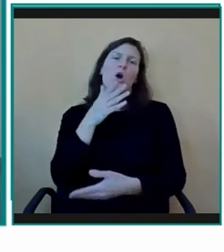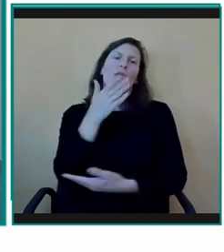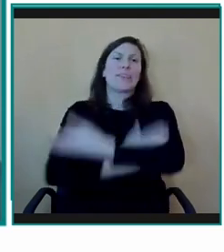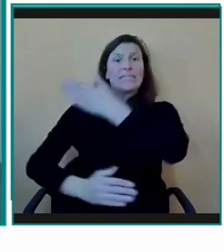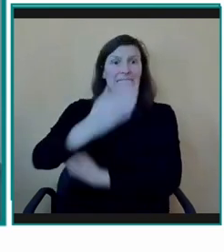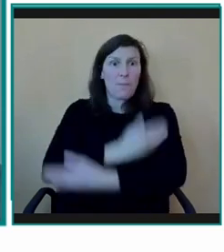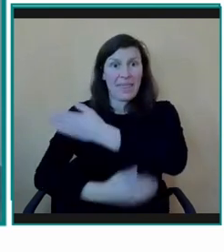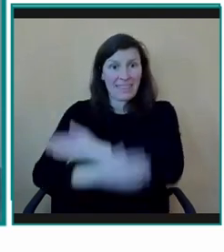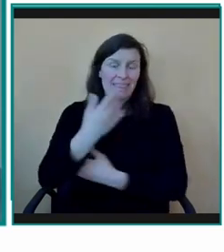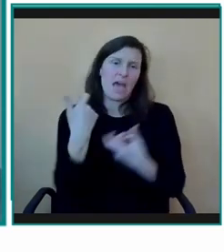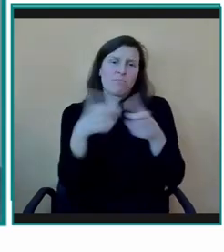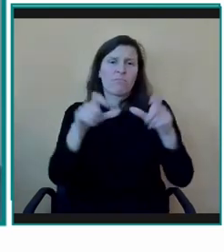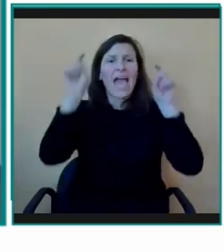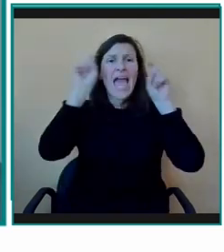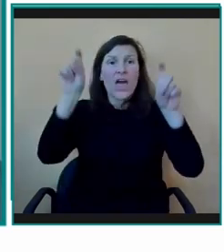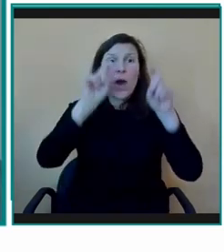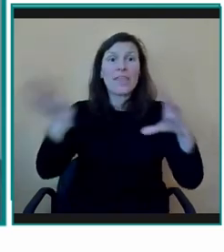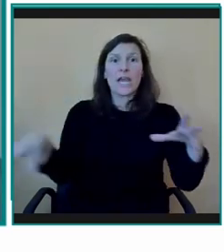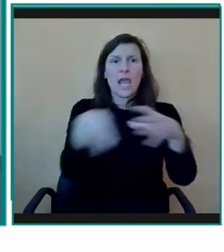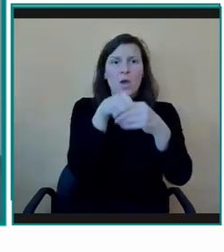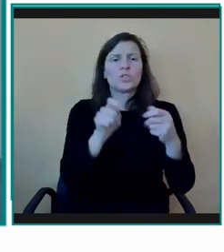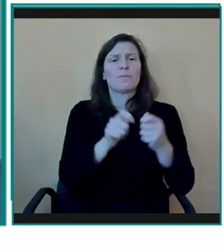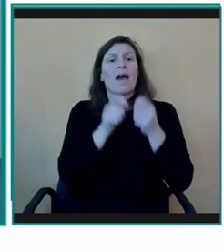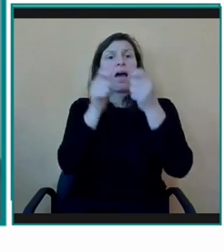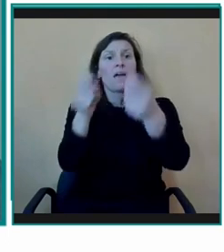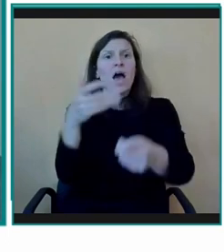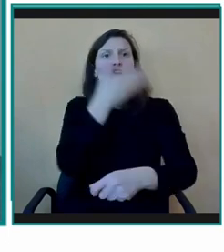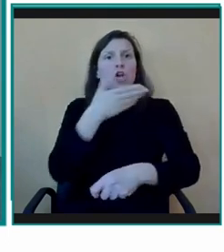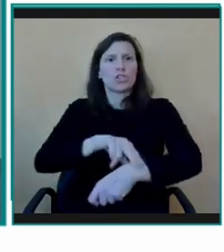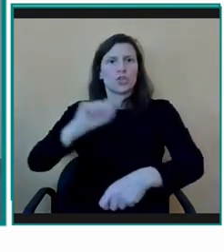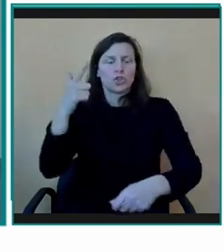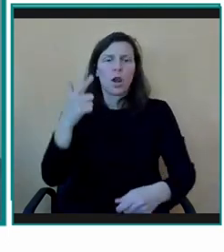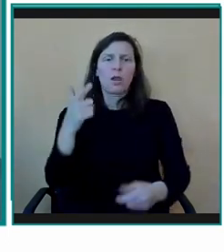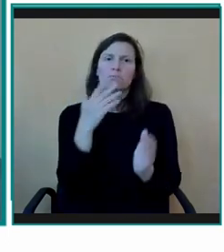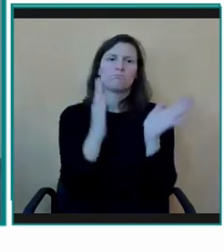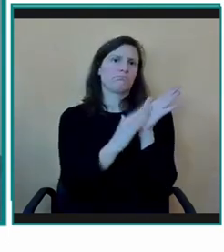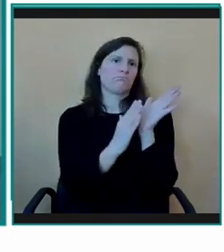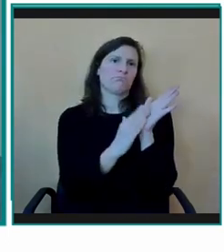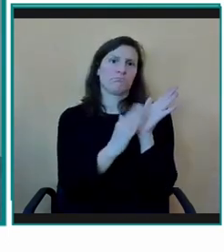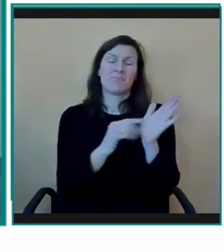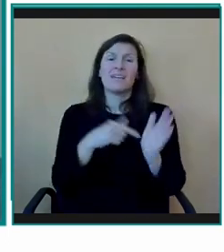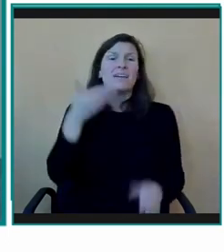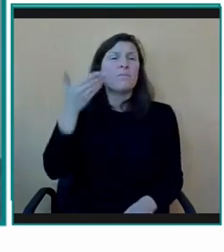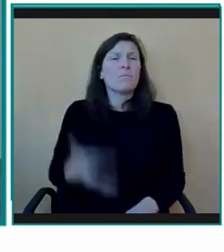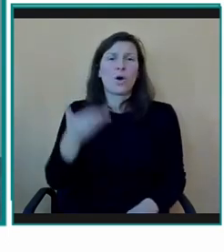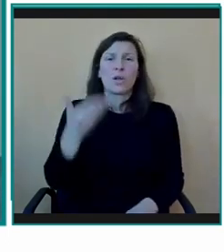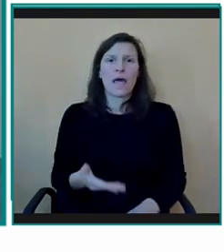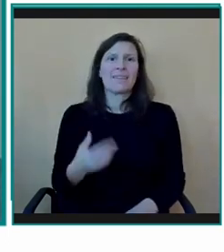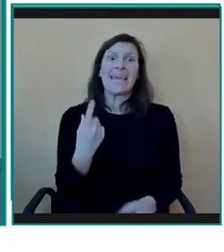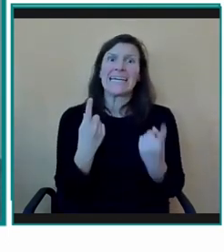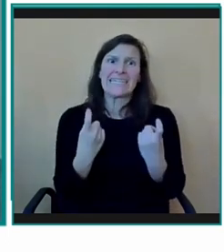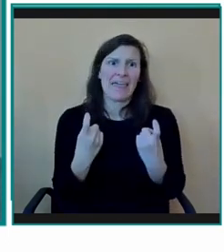Era necesario reconocer lo que se está haciendo bien en este país y en la educación pública